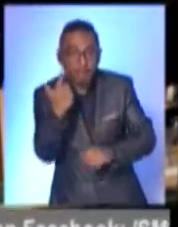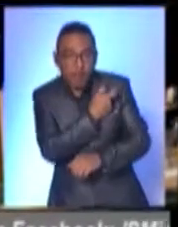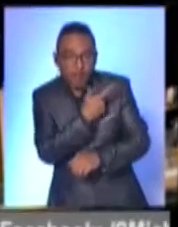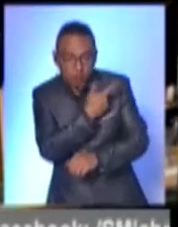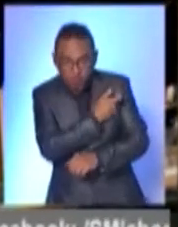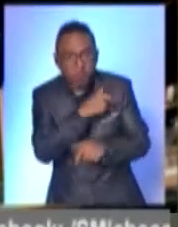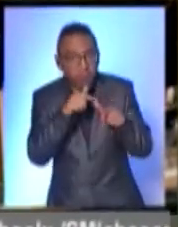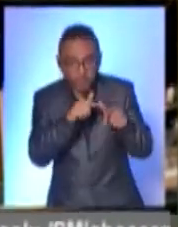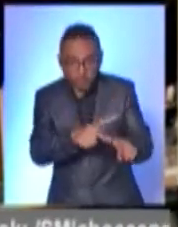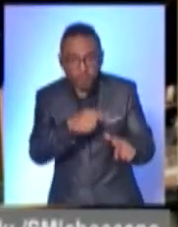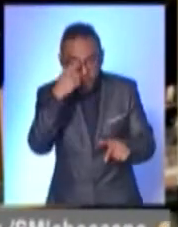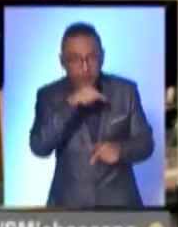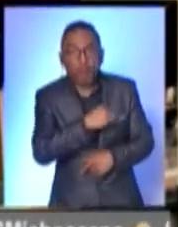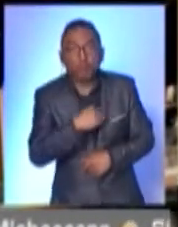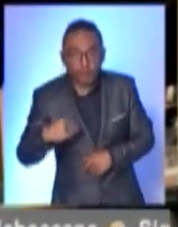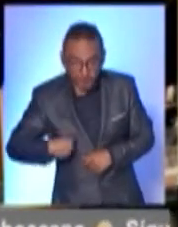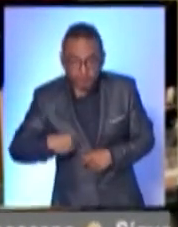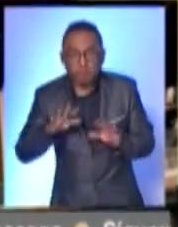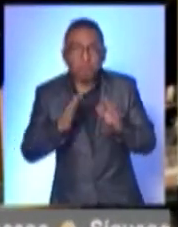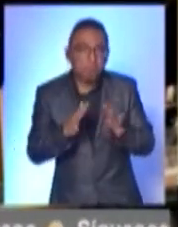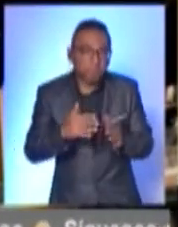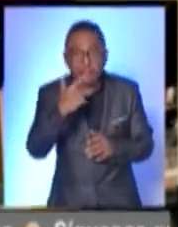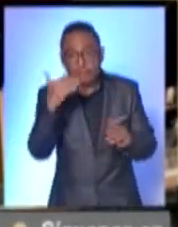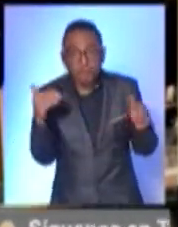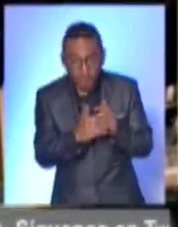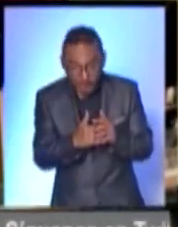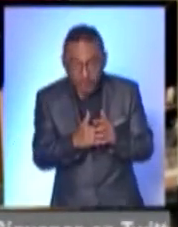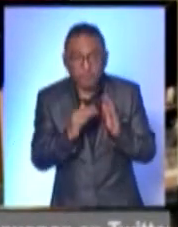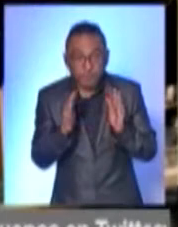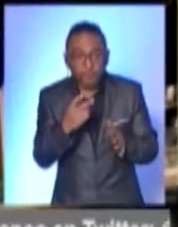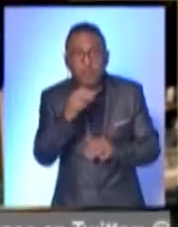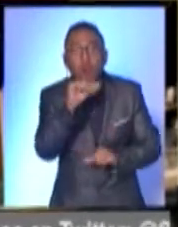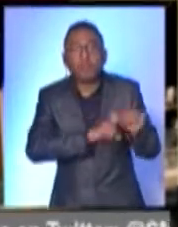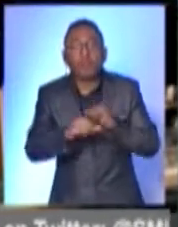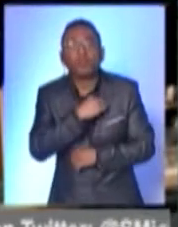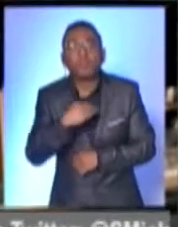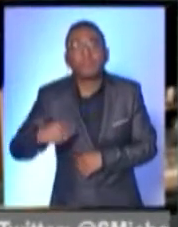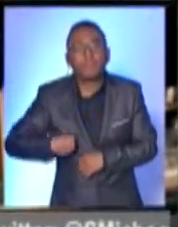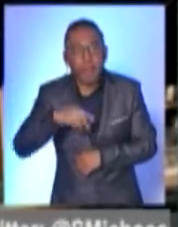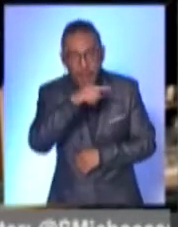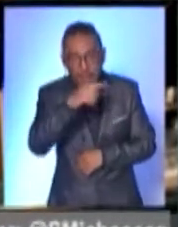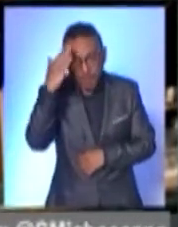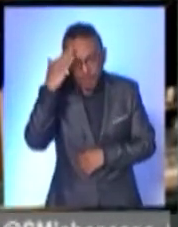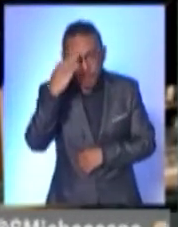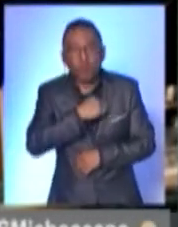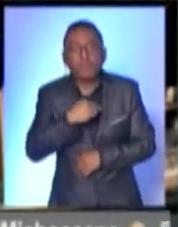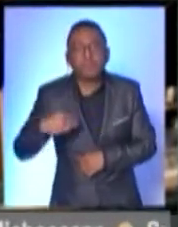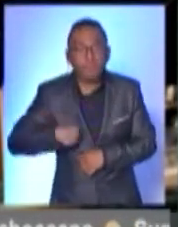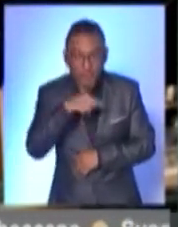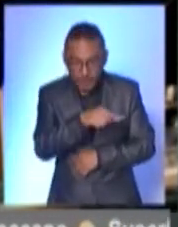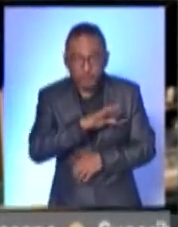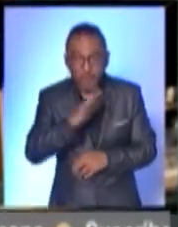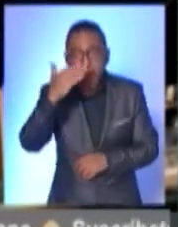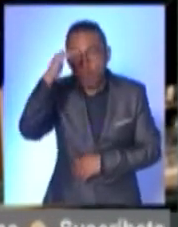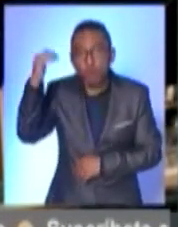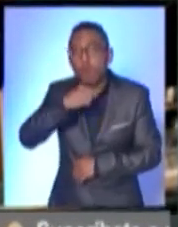vacunas que se asignaron a este municipio, cerca de siete mil, estas en el auditorio municipal ubicado en la cabecera municipal, donde además de los